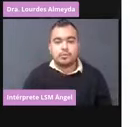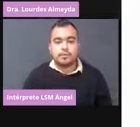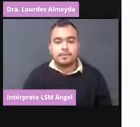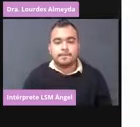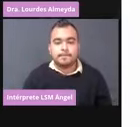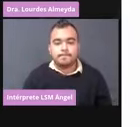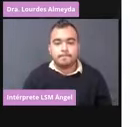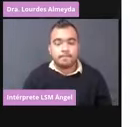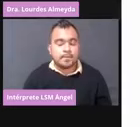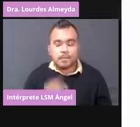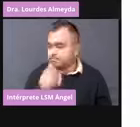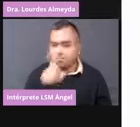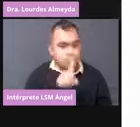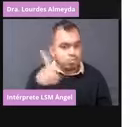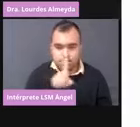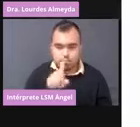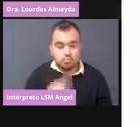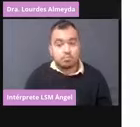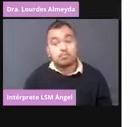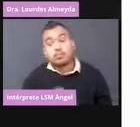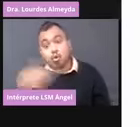Esa no, y la otra tampoco.